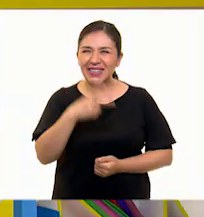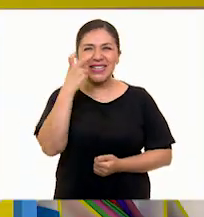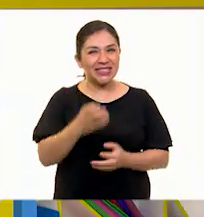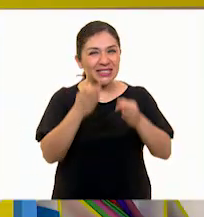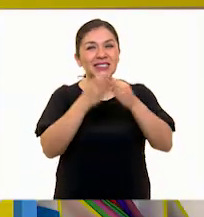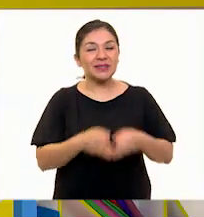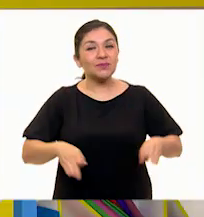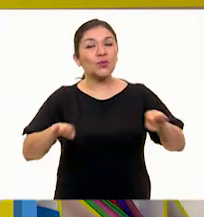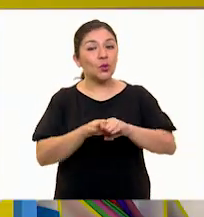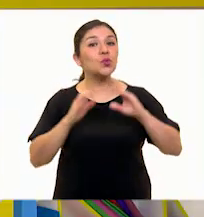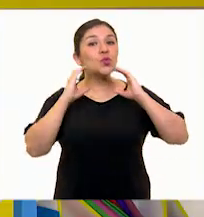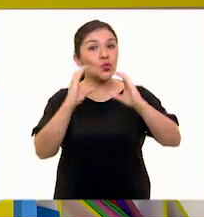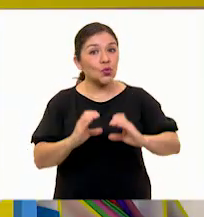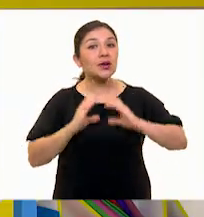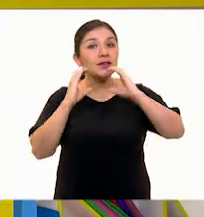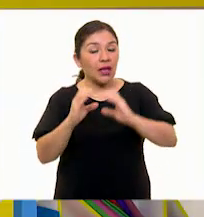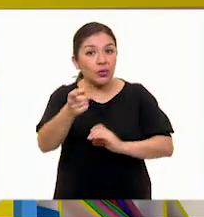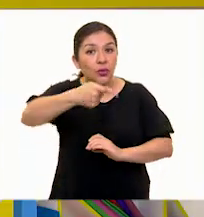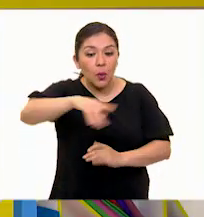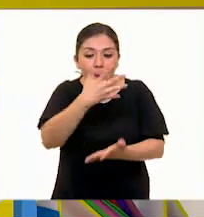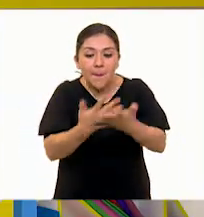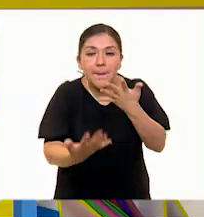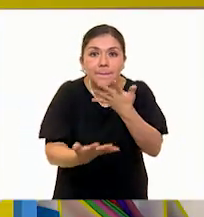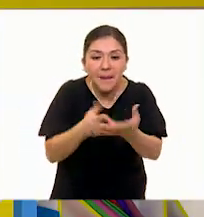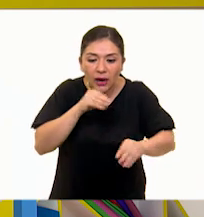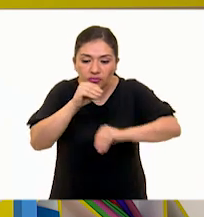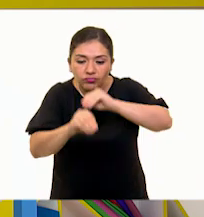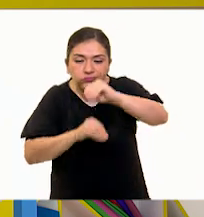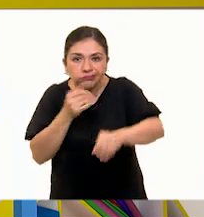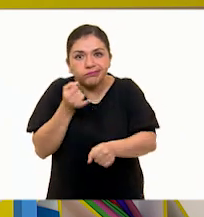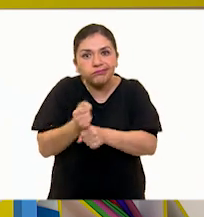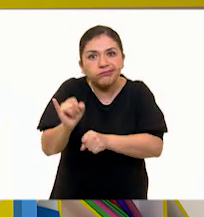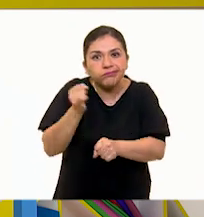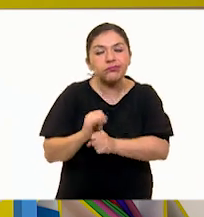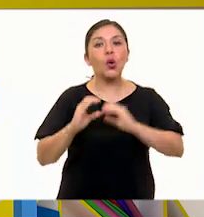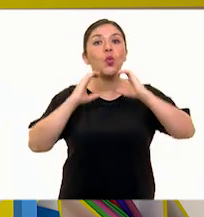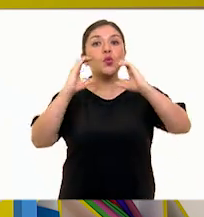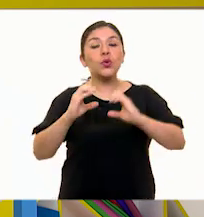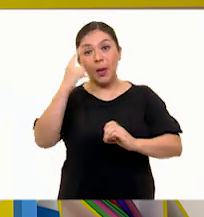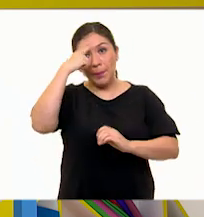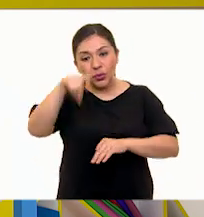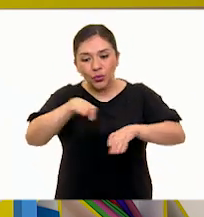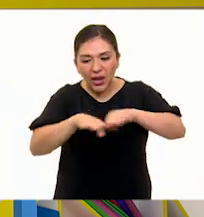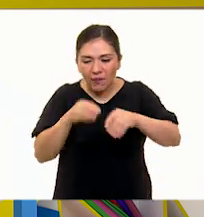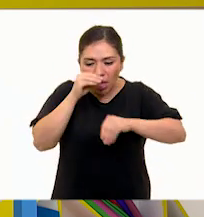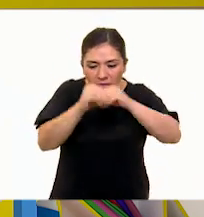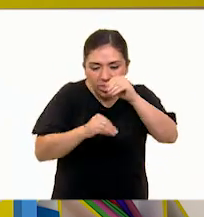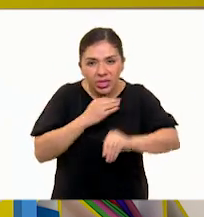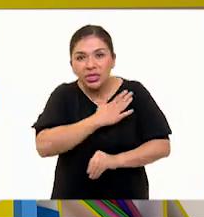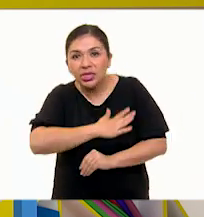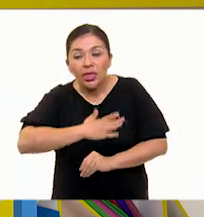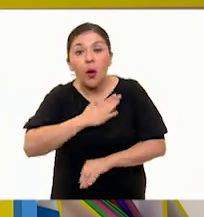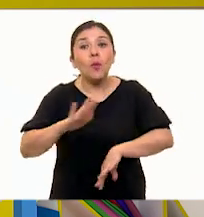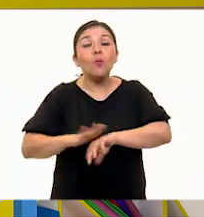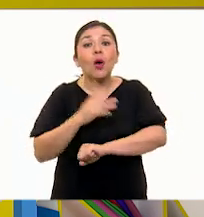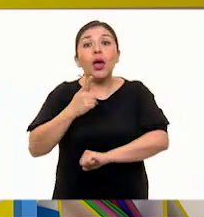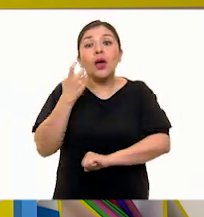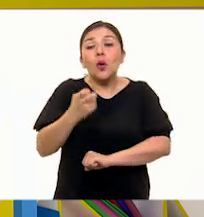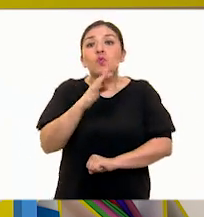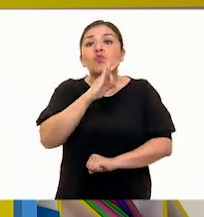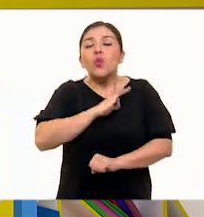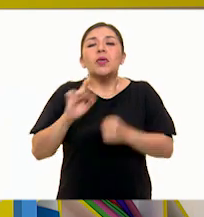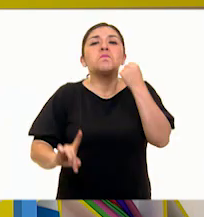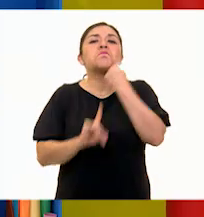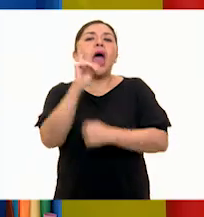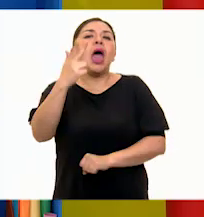importante cuidar mucho pues nuestras manos, cuidarnos a la hora de trabajar estos elementos porque podemos